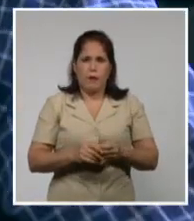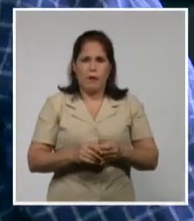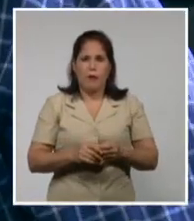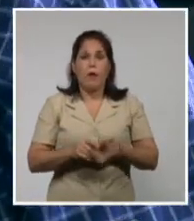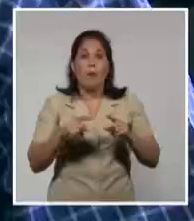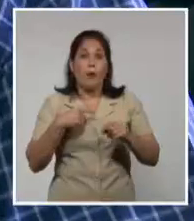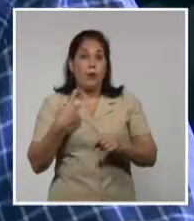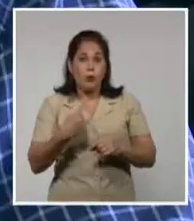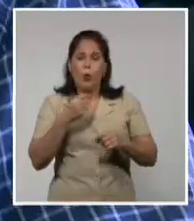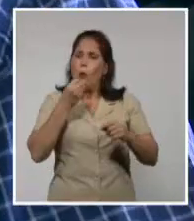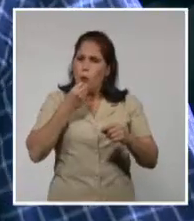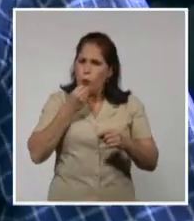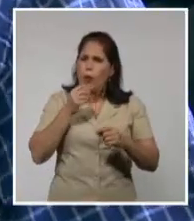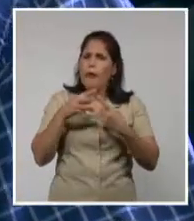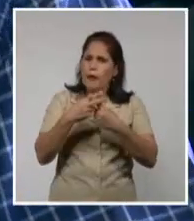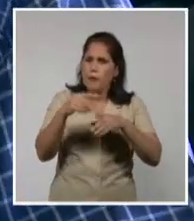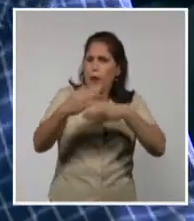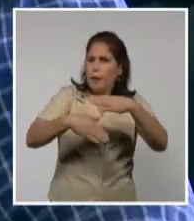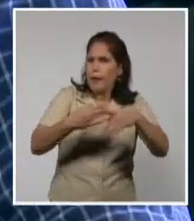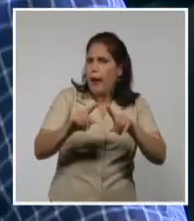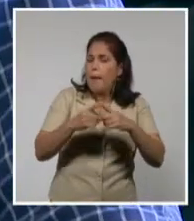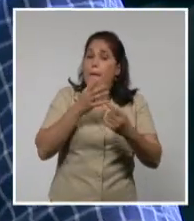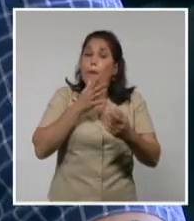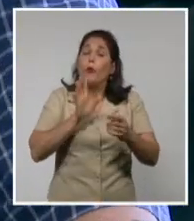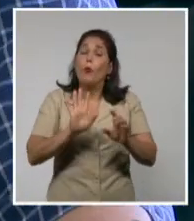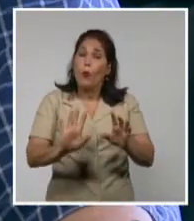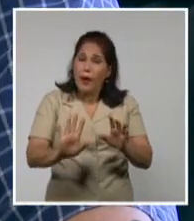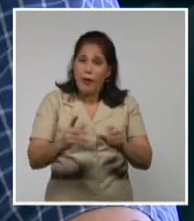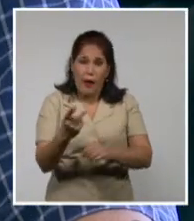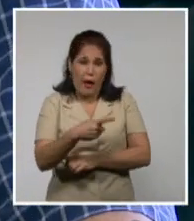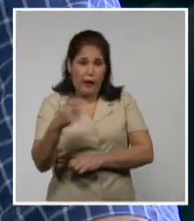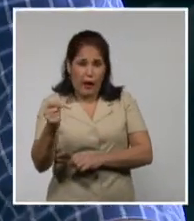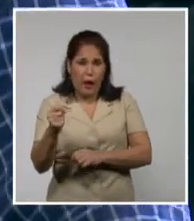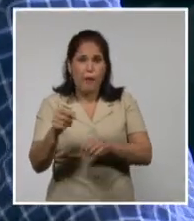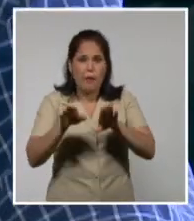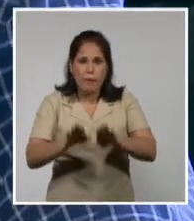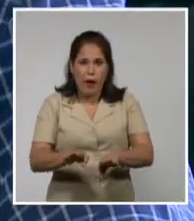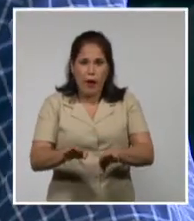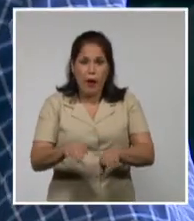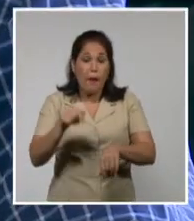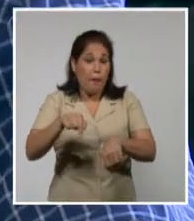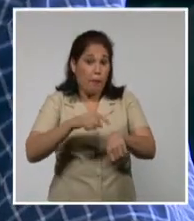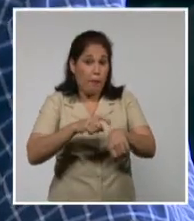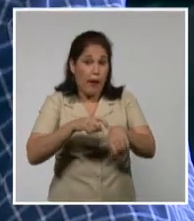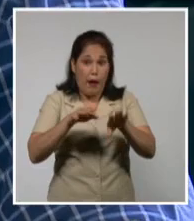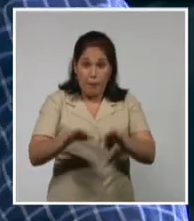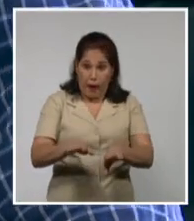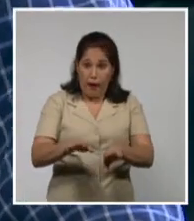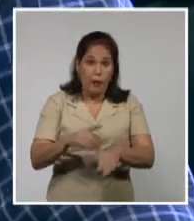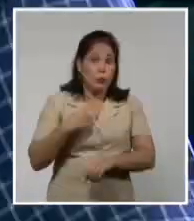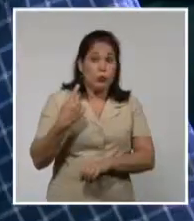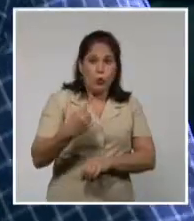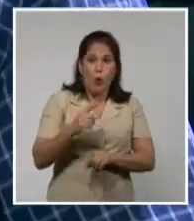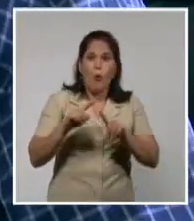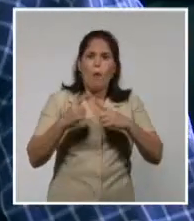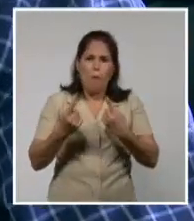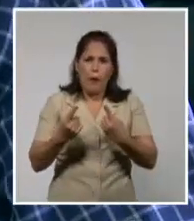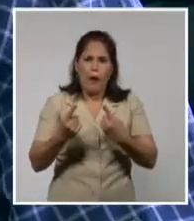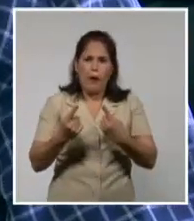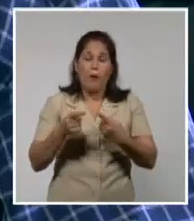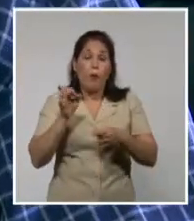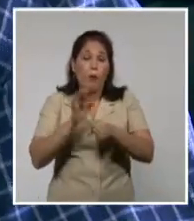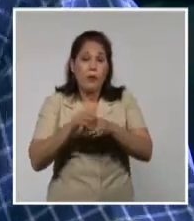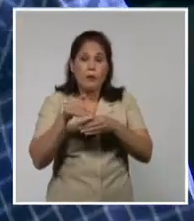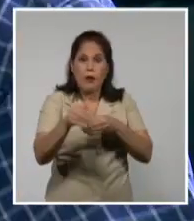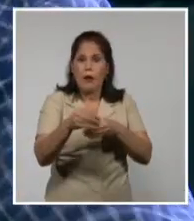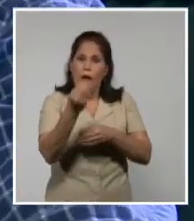de que todo eso puede ser una solución que aparentemente es muy rápida, porque usted realmente detiene cualquier cuestión de esas y entonces a partir de ahí